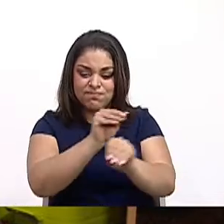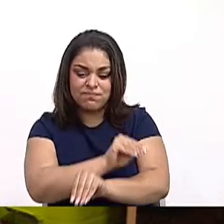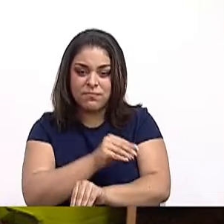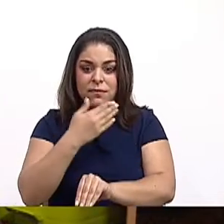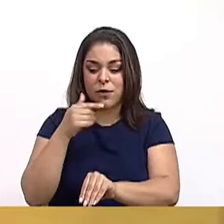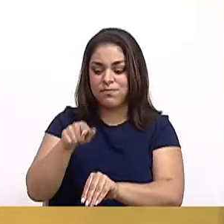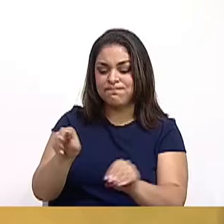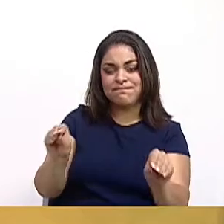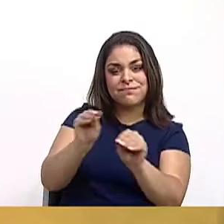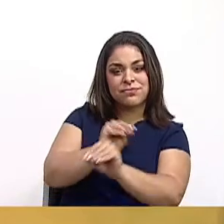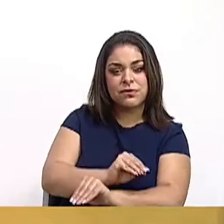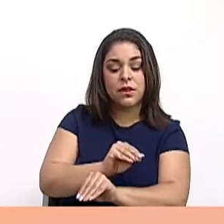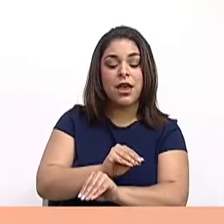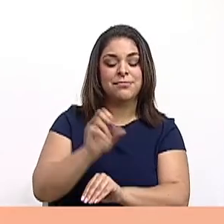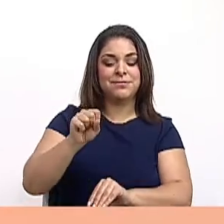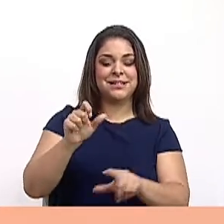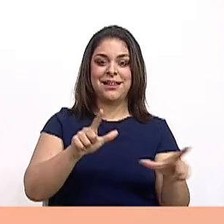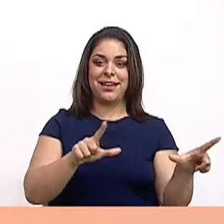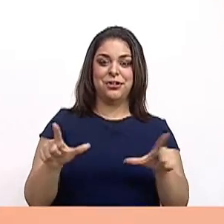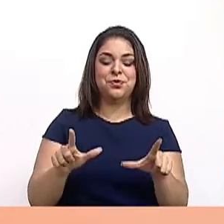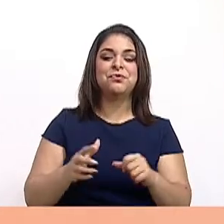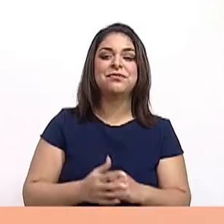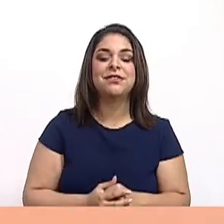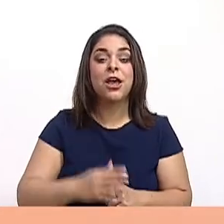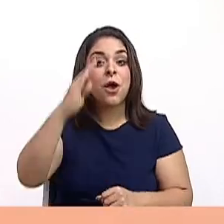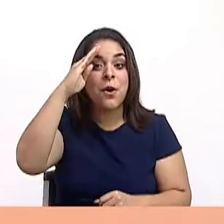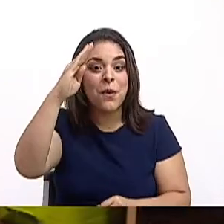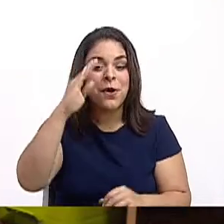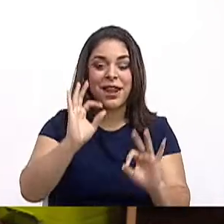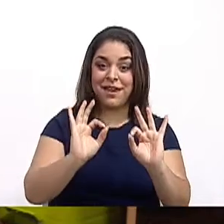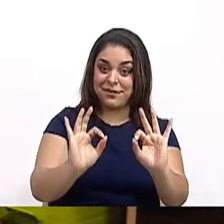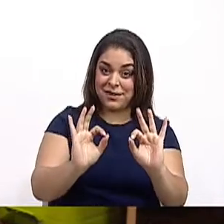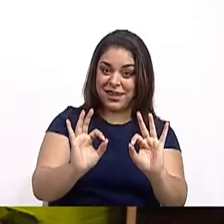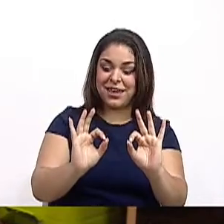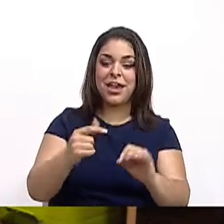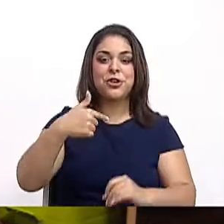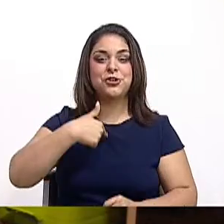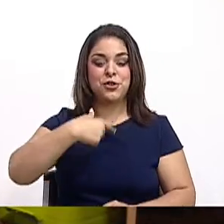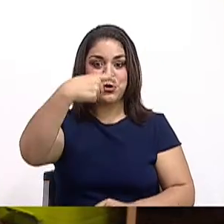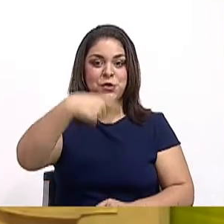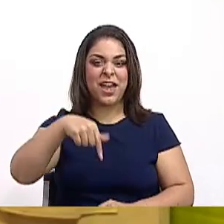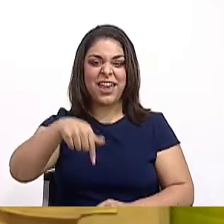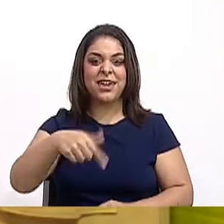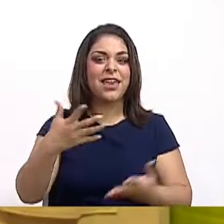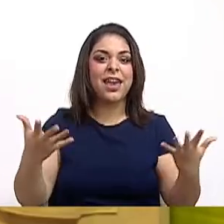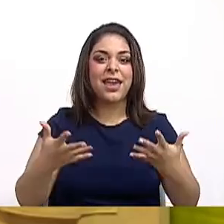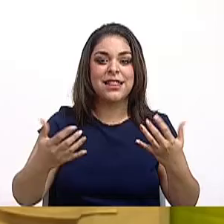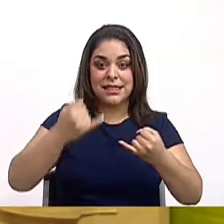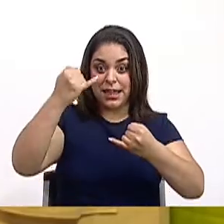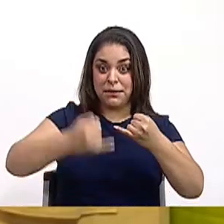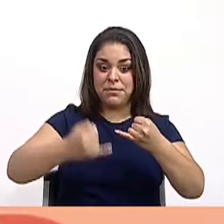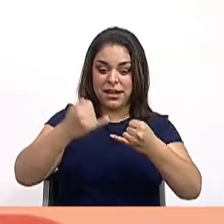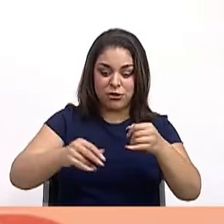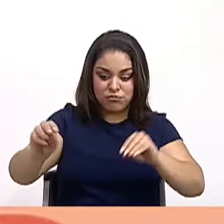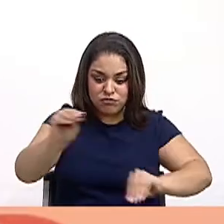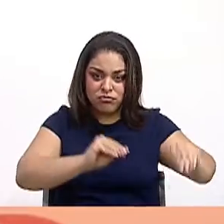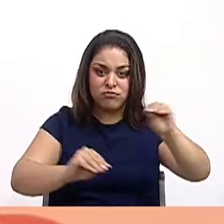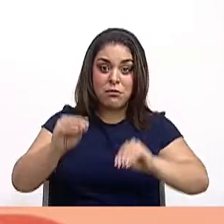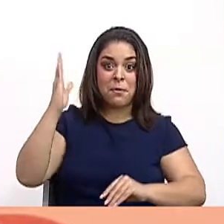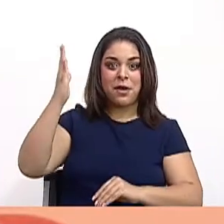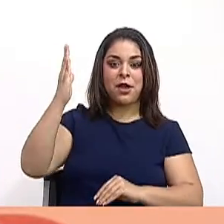¡Gracias! Sí, listo. Hola, ¿todo bien? Yo estoy aquí terminando de hacer una presentación del volcán Irasú.